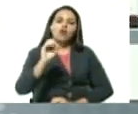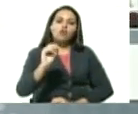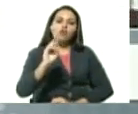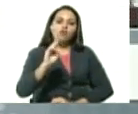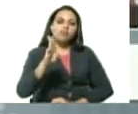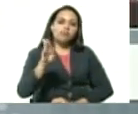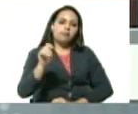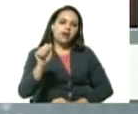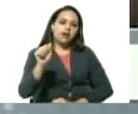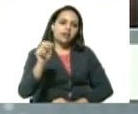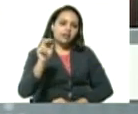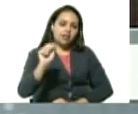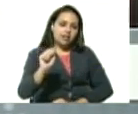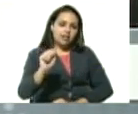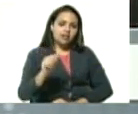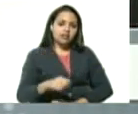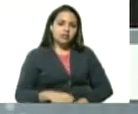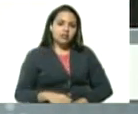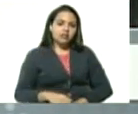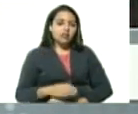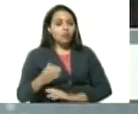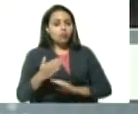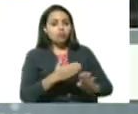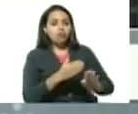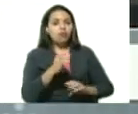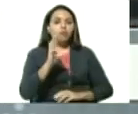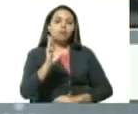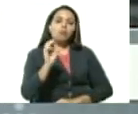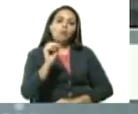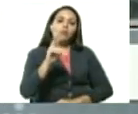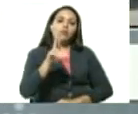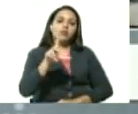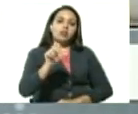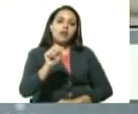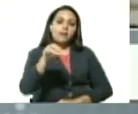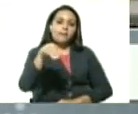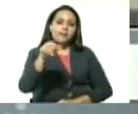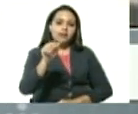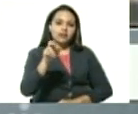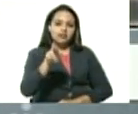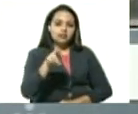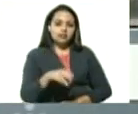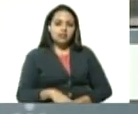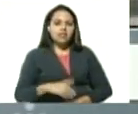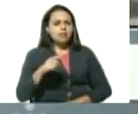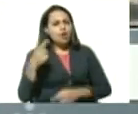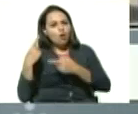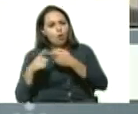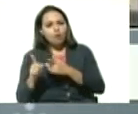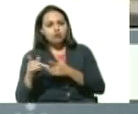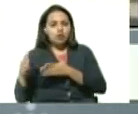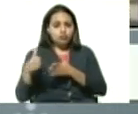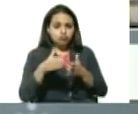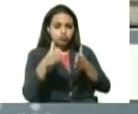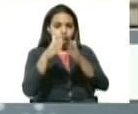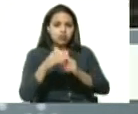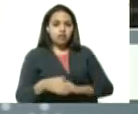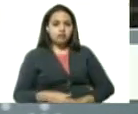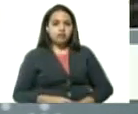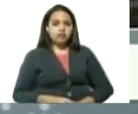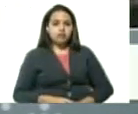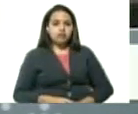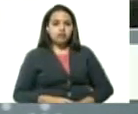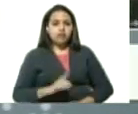ruta maracaibo costo oriental del lago pero también de buques como los hemos lanzado a la mar para el